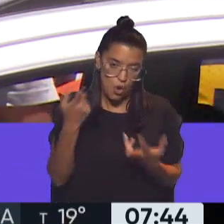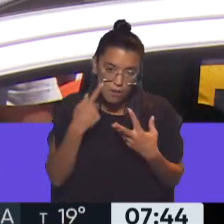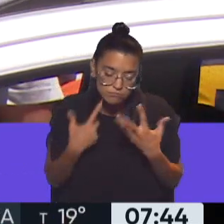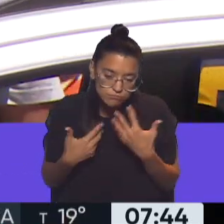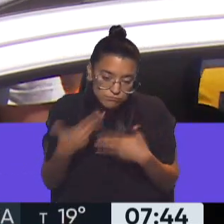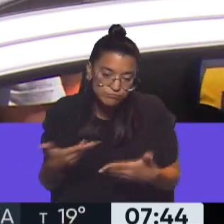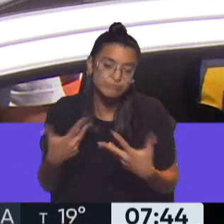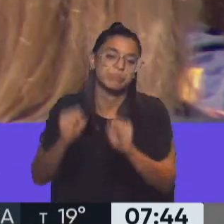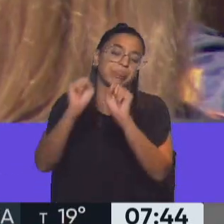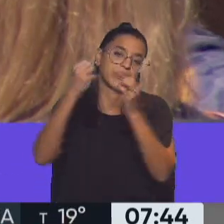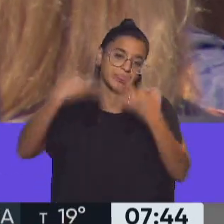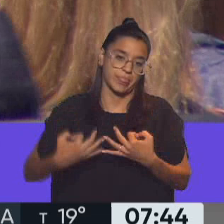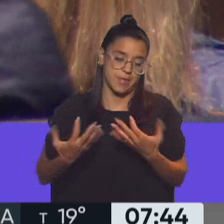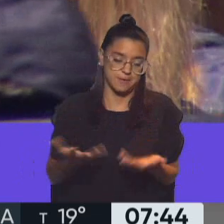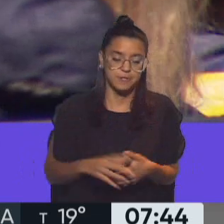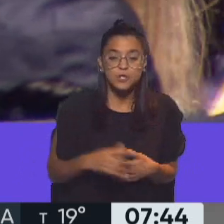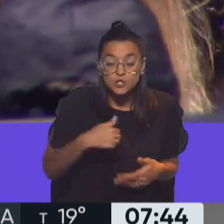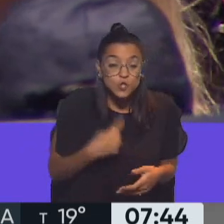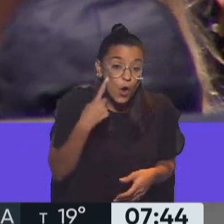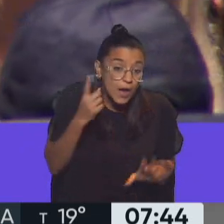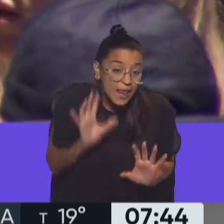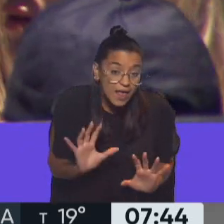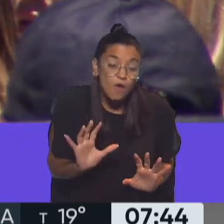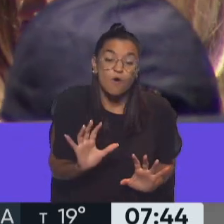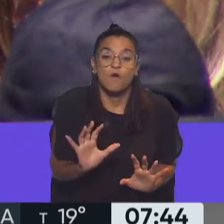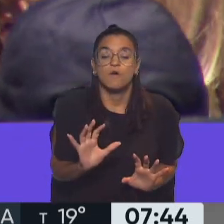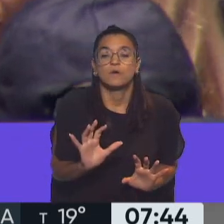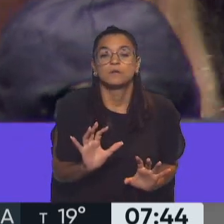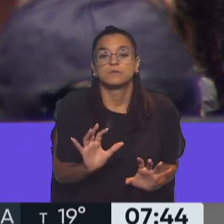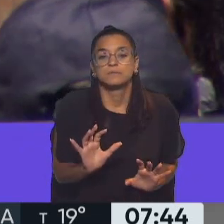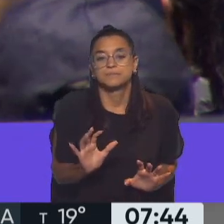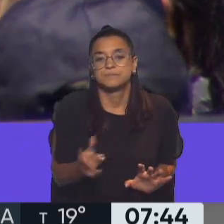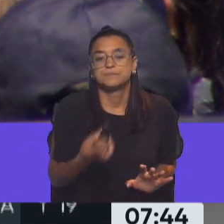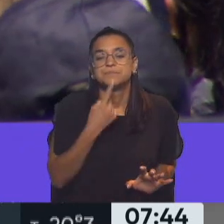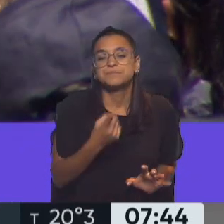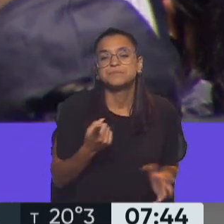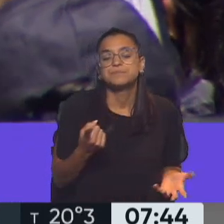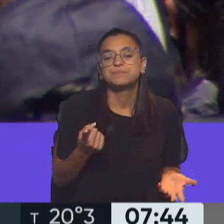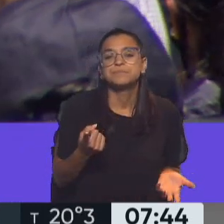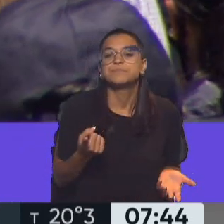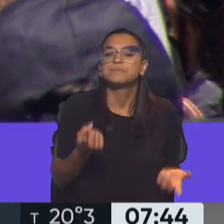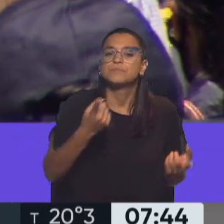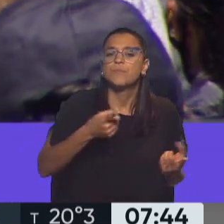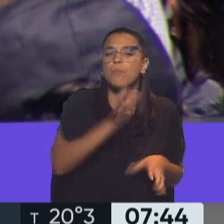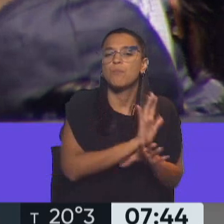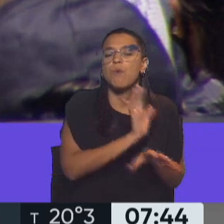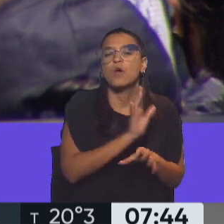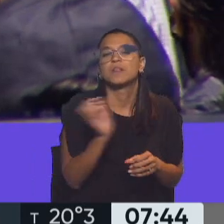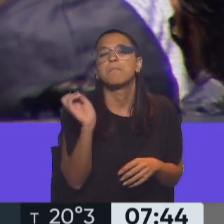Yo siento que intentaron... Se nota el audio cuando dicen, mandamos un mocado,